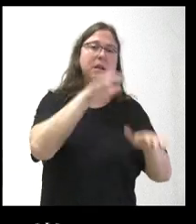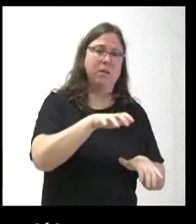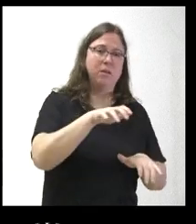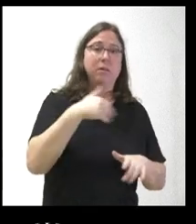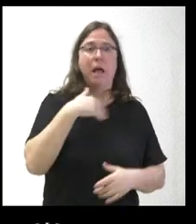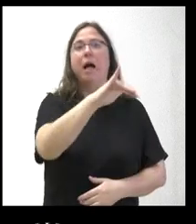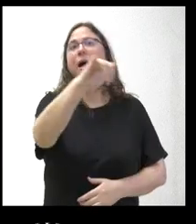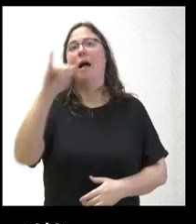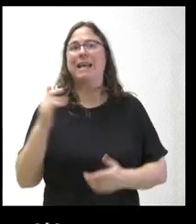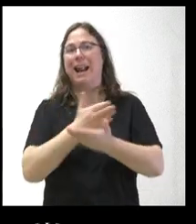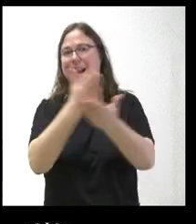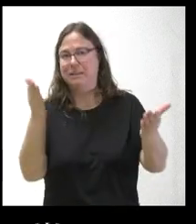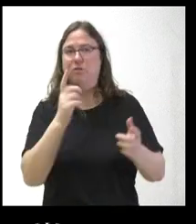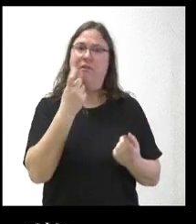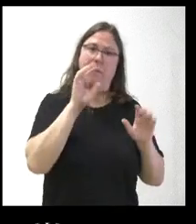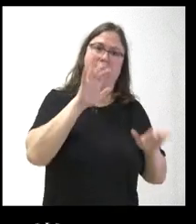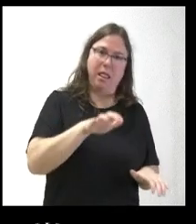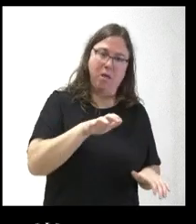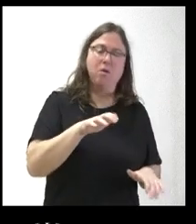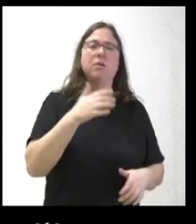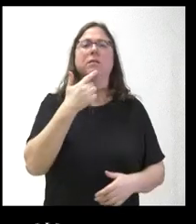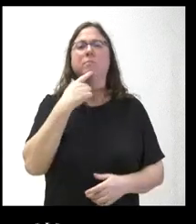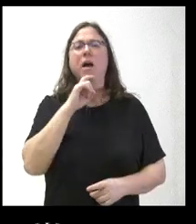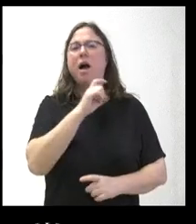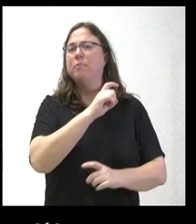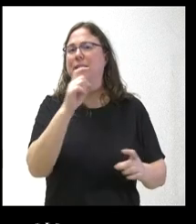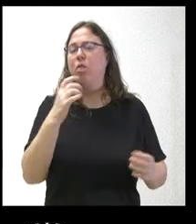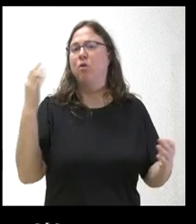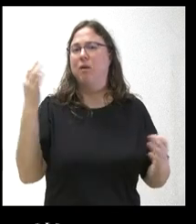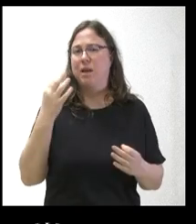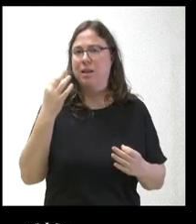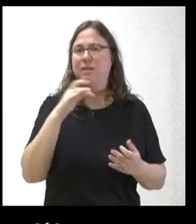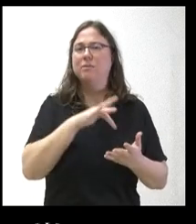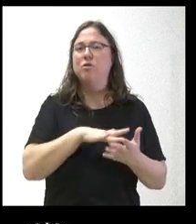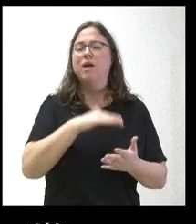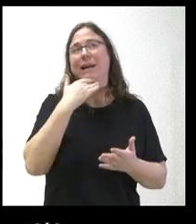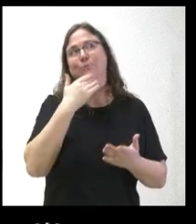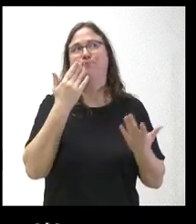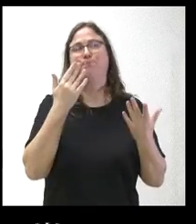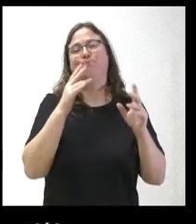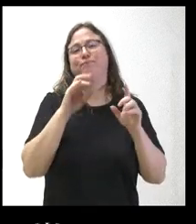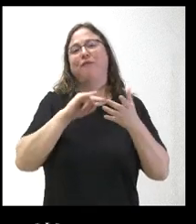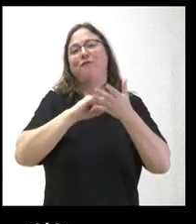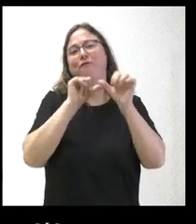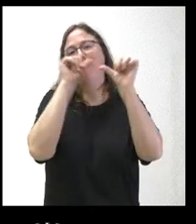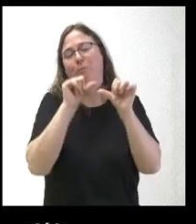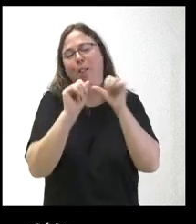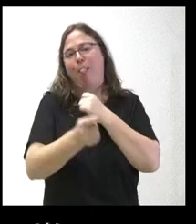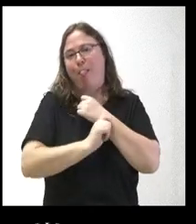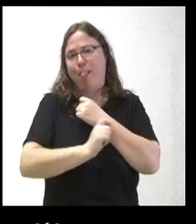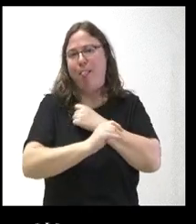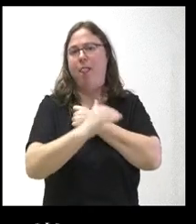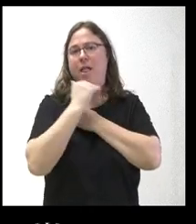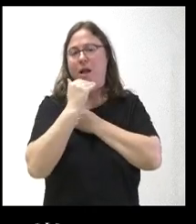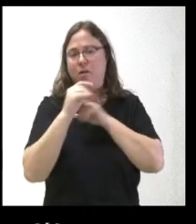sí que ocurre en el resto de las provincias, sí que nos anunciaron que habría un mecanismo, un apaño por parte de la